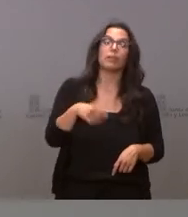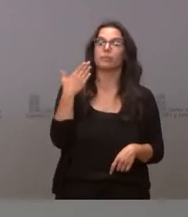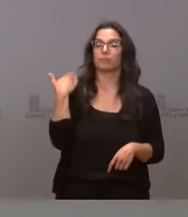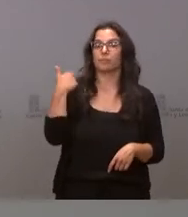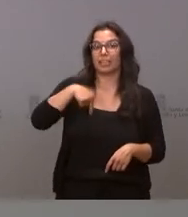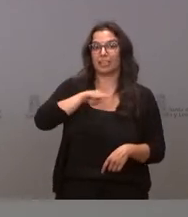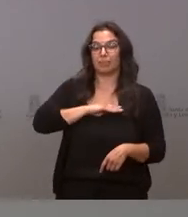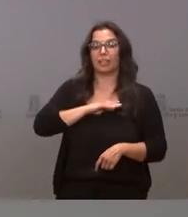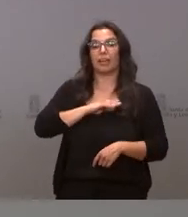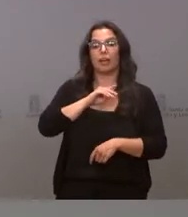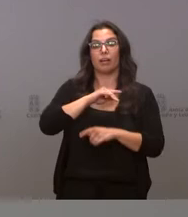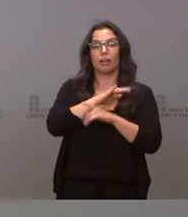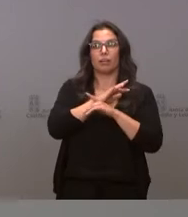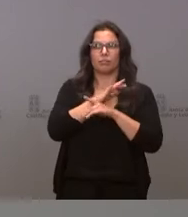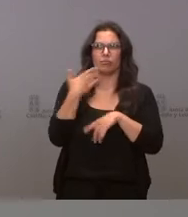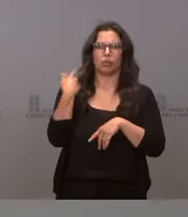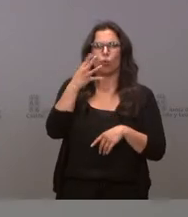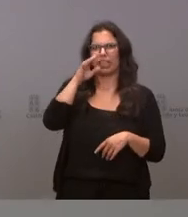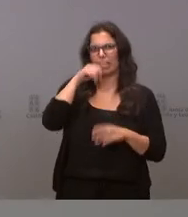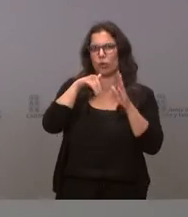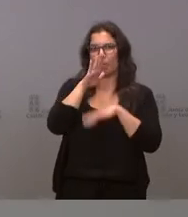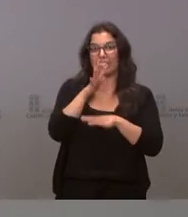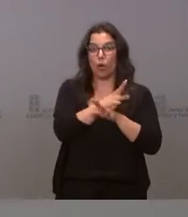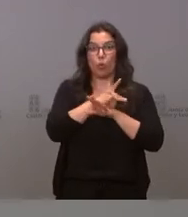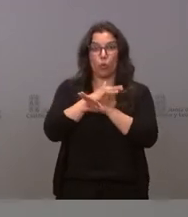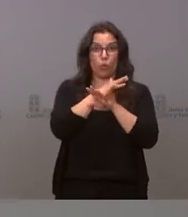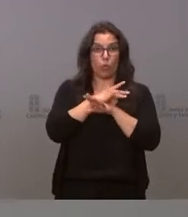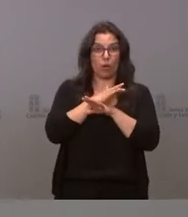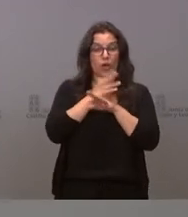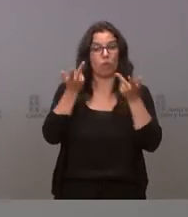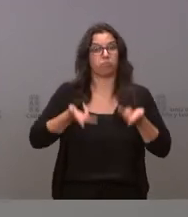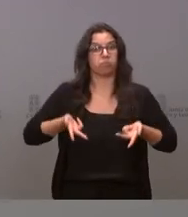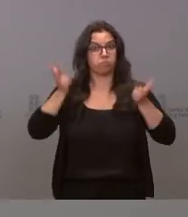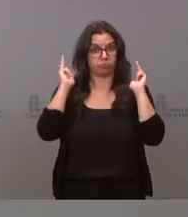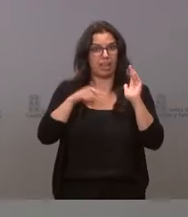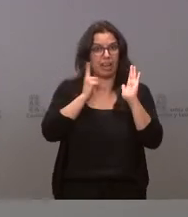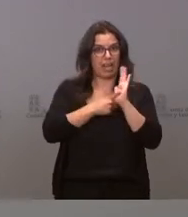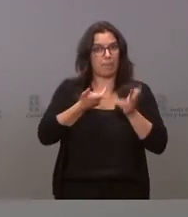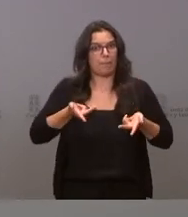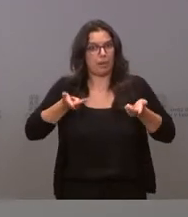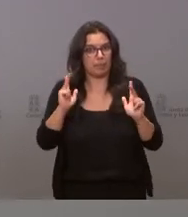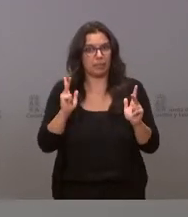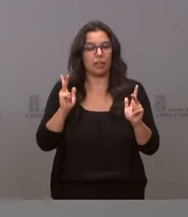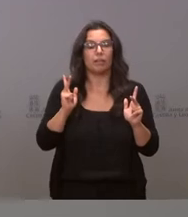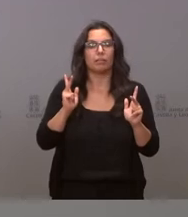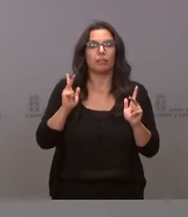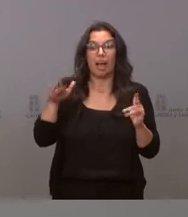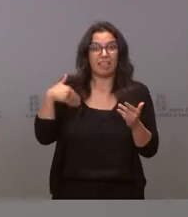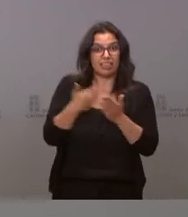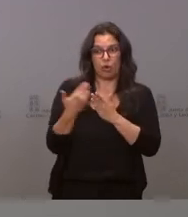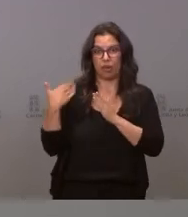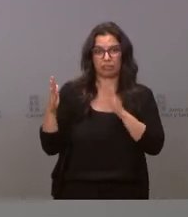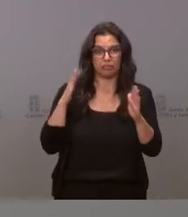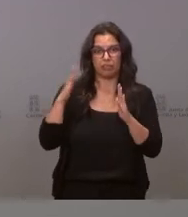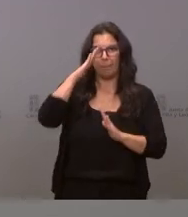juego en España, hace ya más de 40 años, nunca se había producido una situación de parálisis e incertidumbre tan prolongadas para un sector como este.